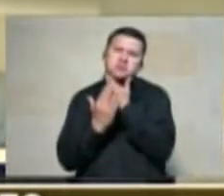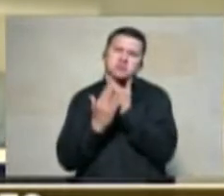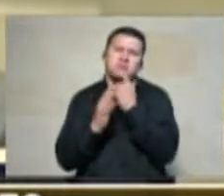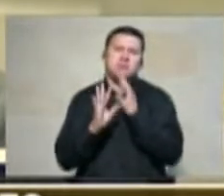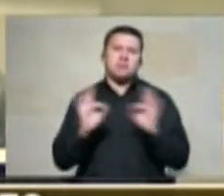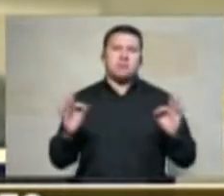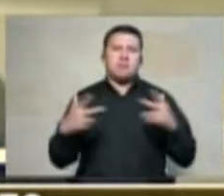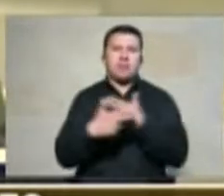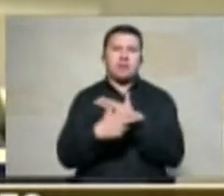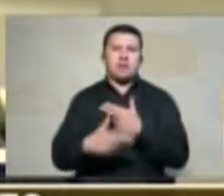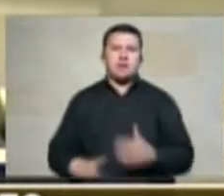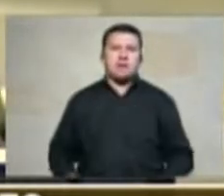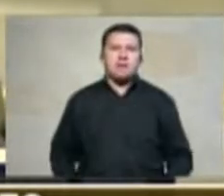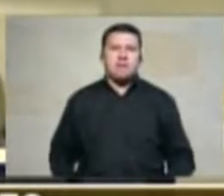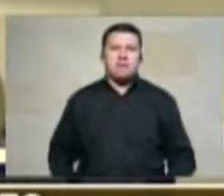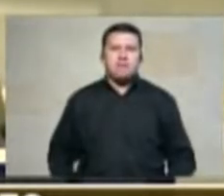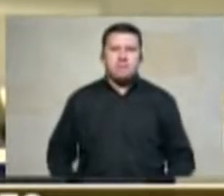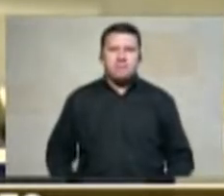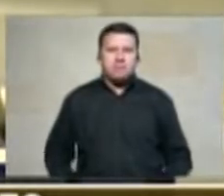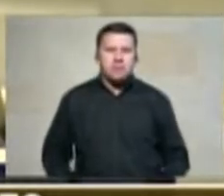adelante representante